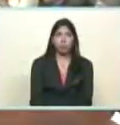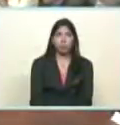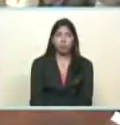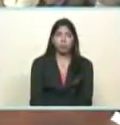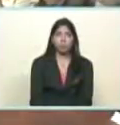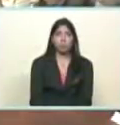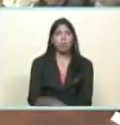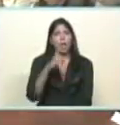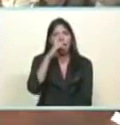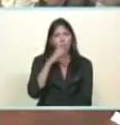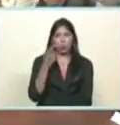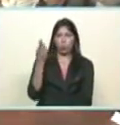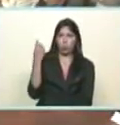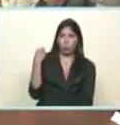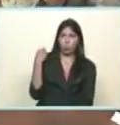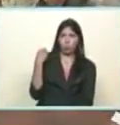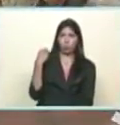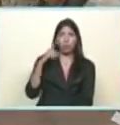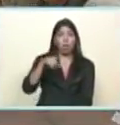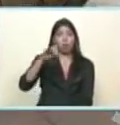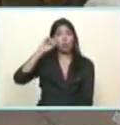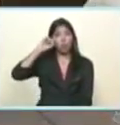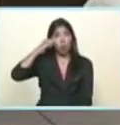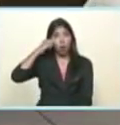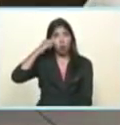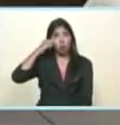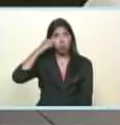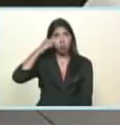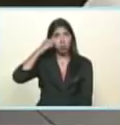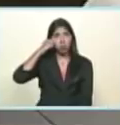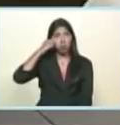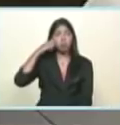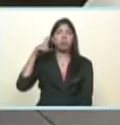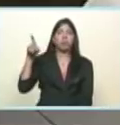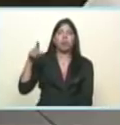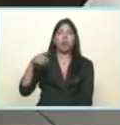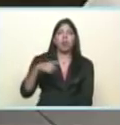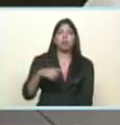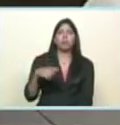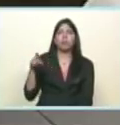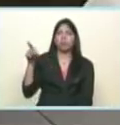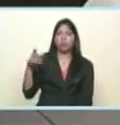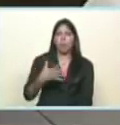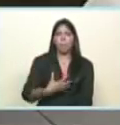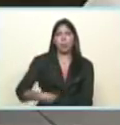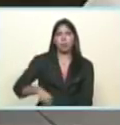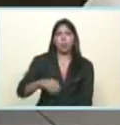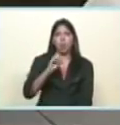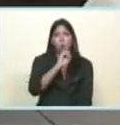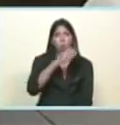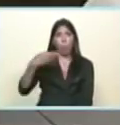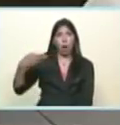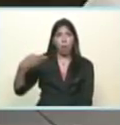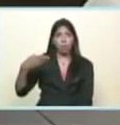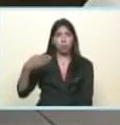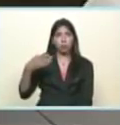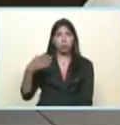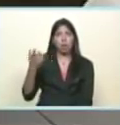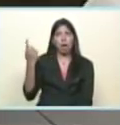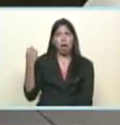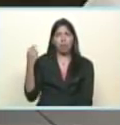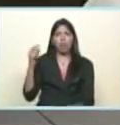El año pasado hay que recordar que el gobierno del presidente Barat Obama se dio un debate en otras condiciones.